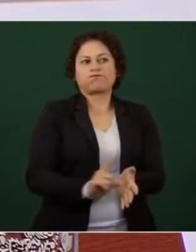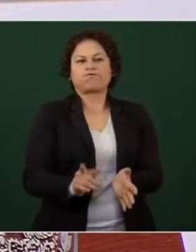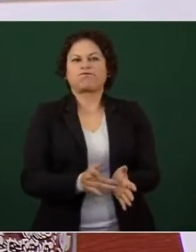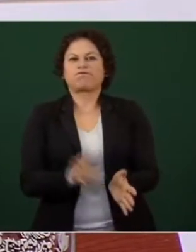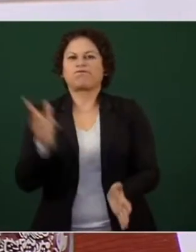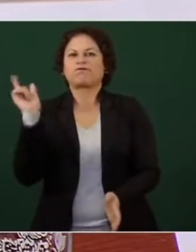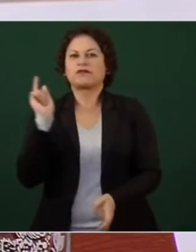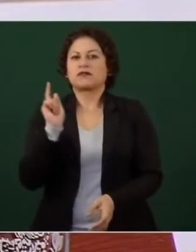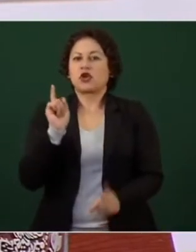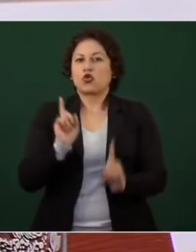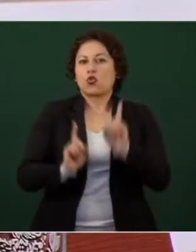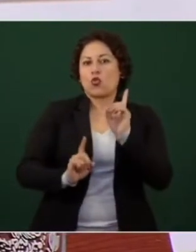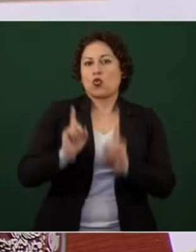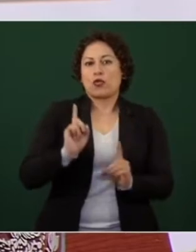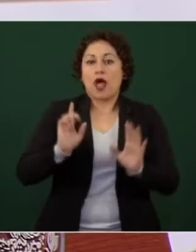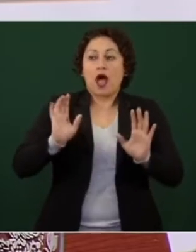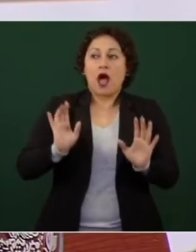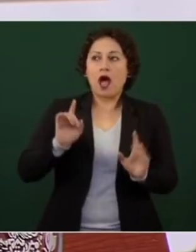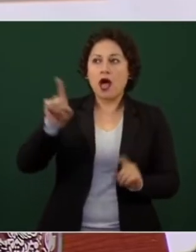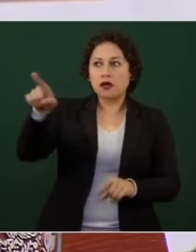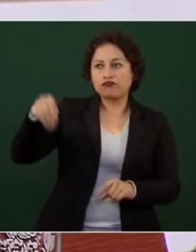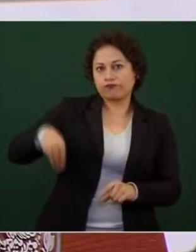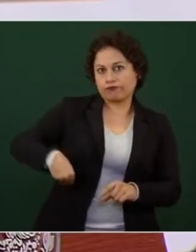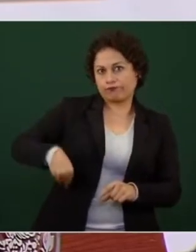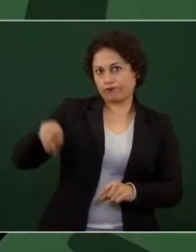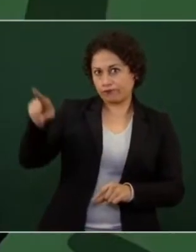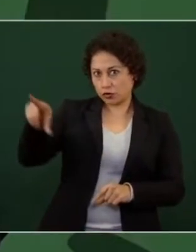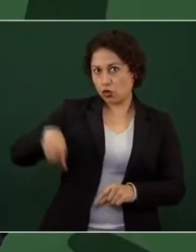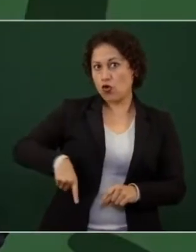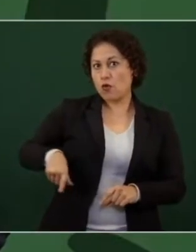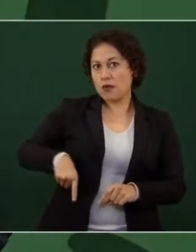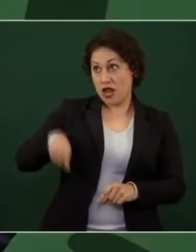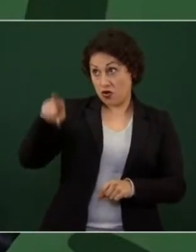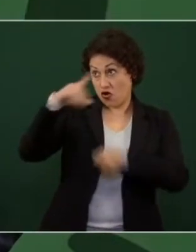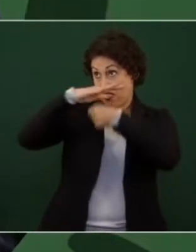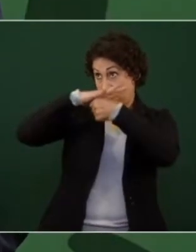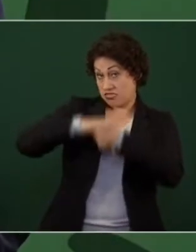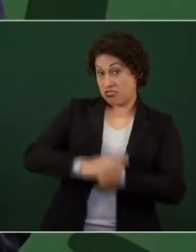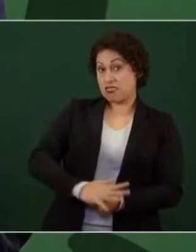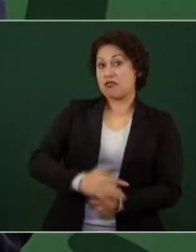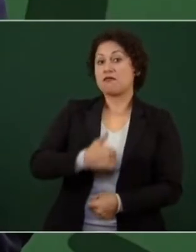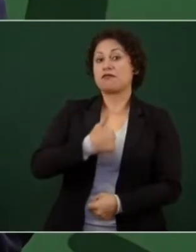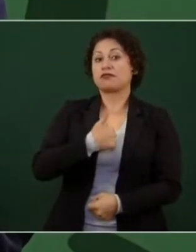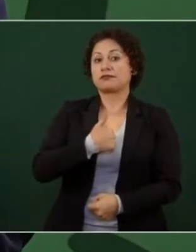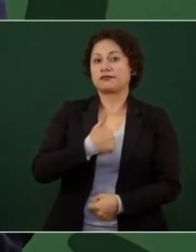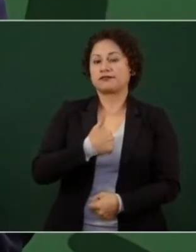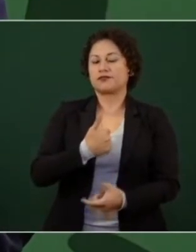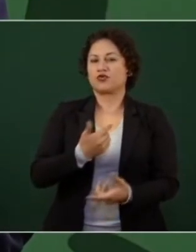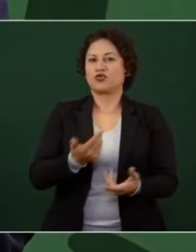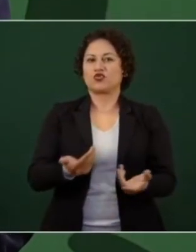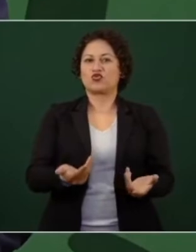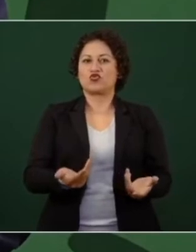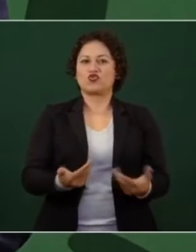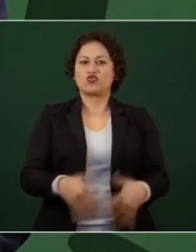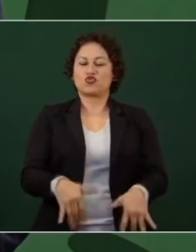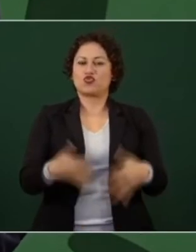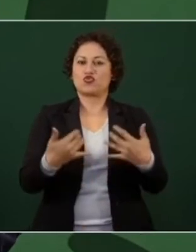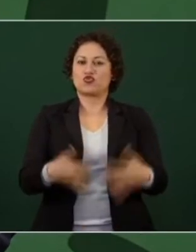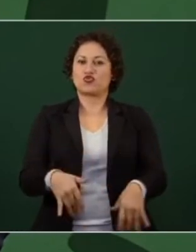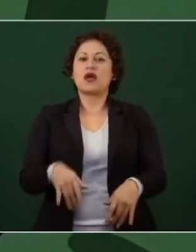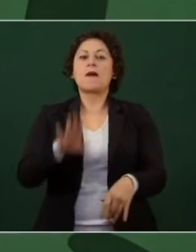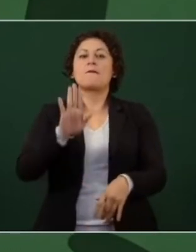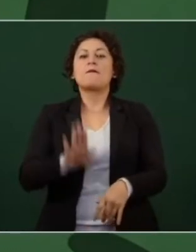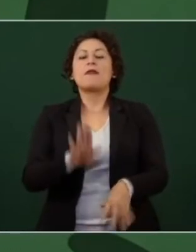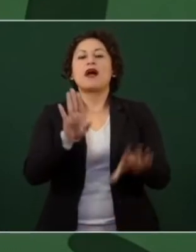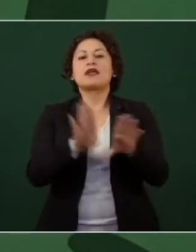de que el gobierno está promoviendo la represión que está silenciando